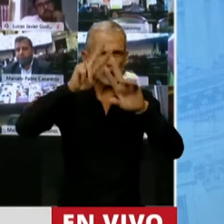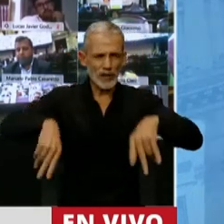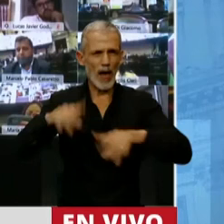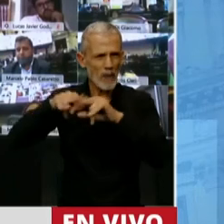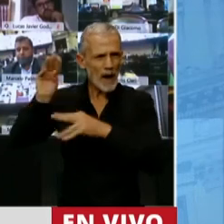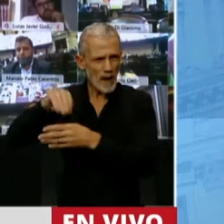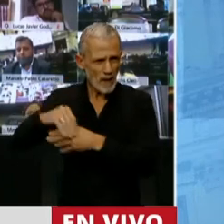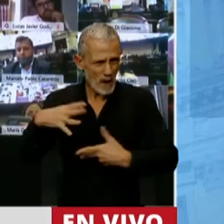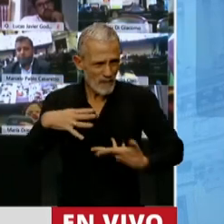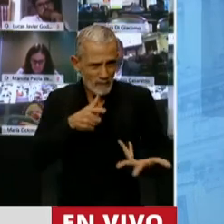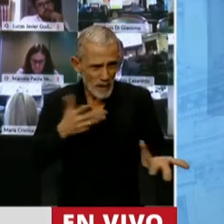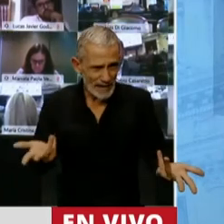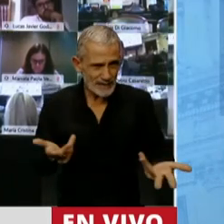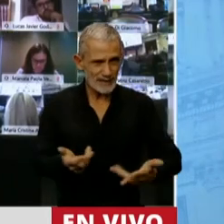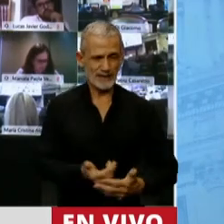todos.